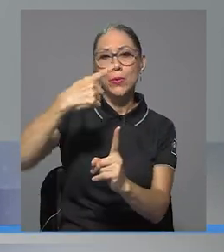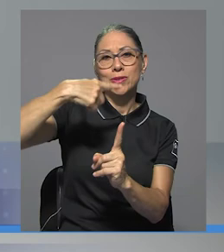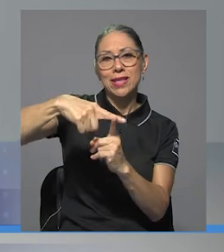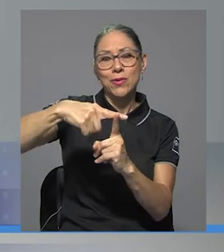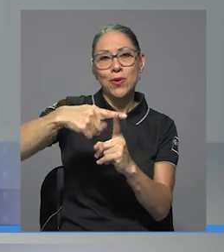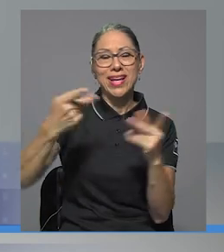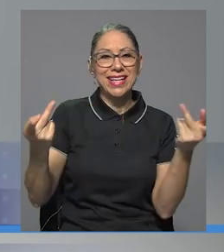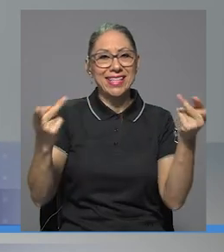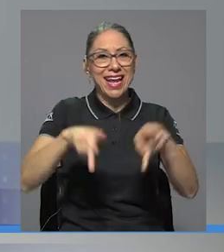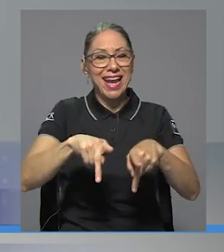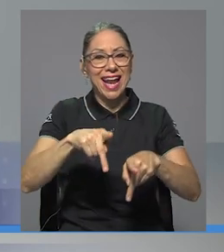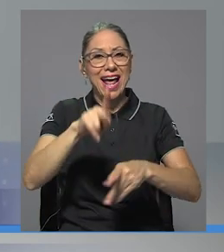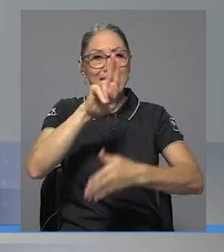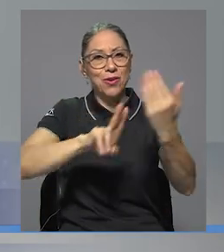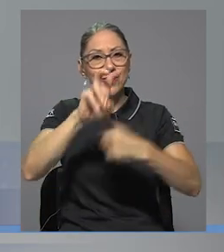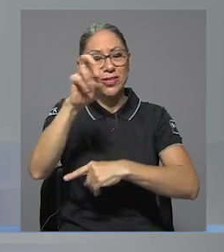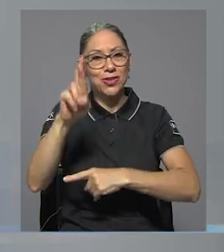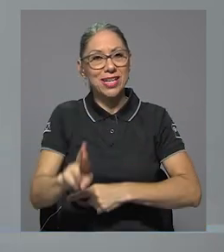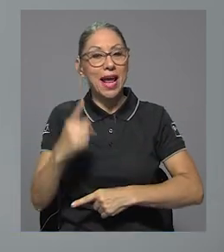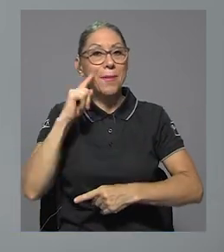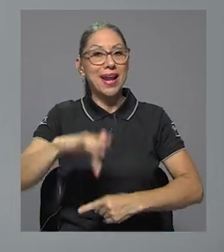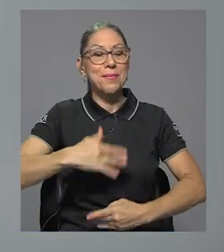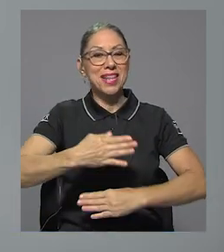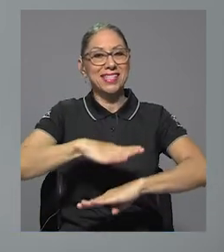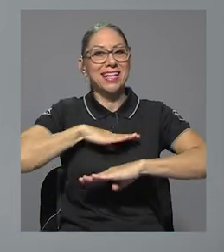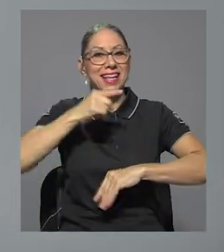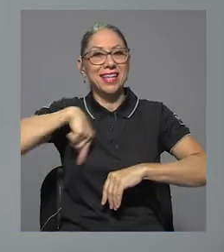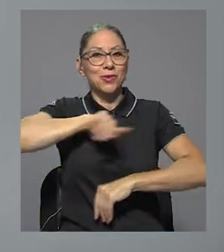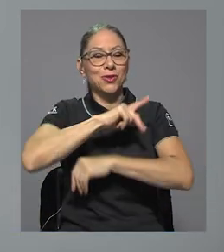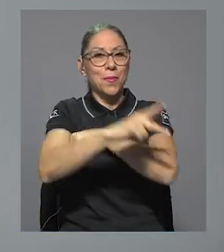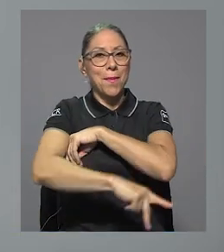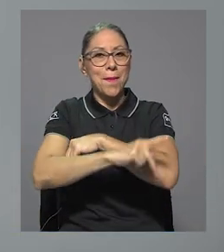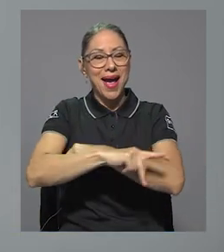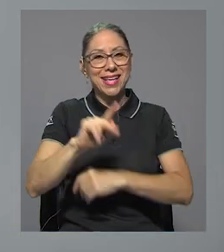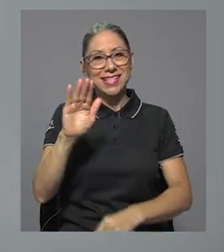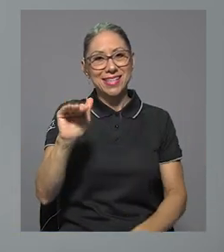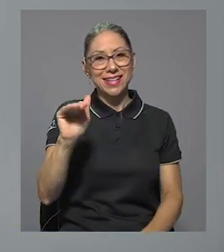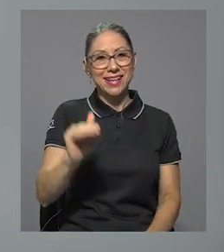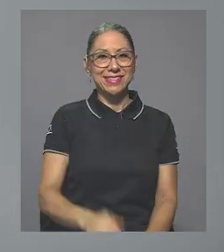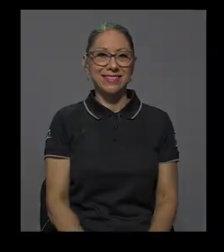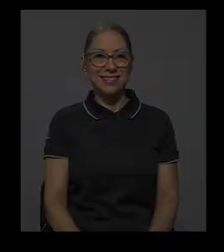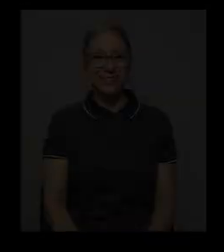lo positivo que se genera desde la Universidad de Costa Rica para el bienestar de nuestro país. Hasta pronto.